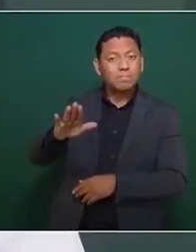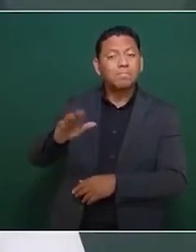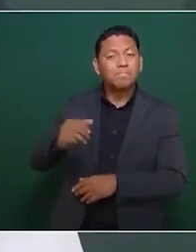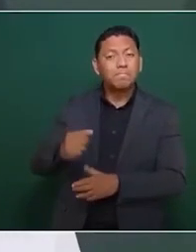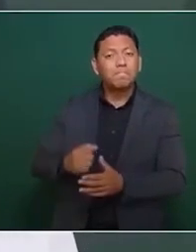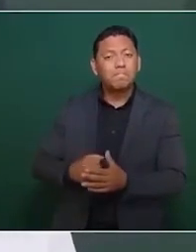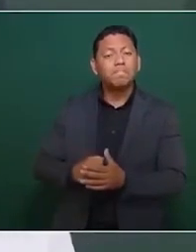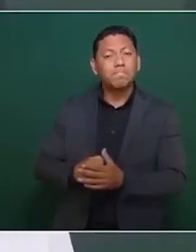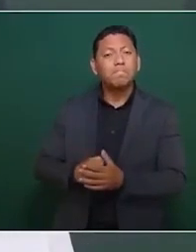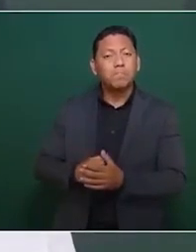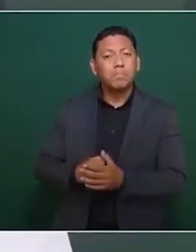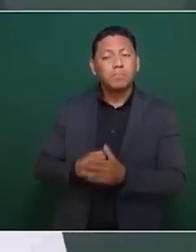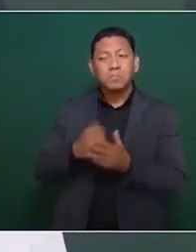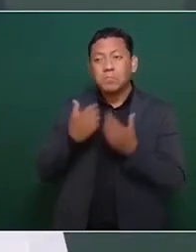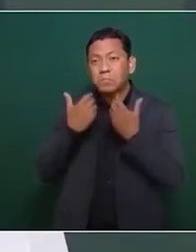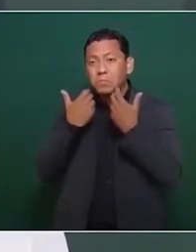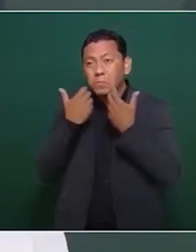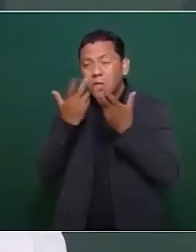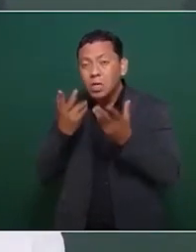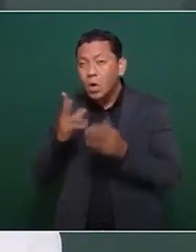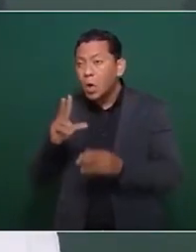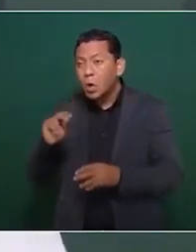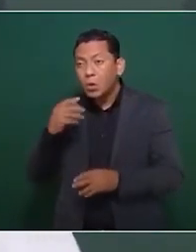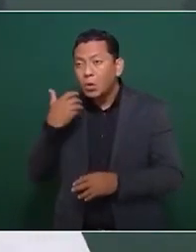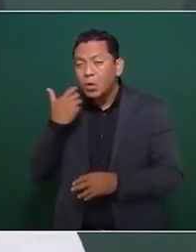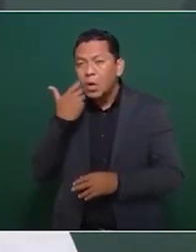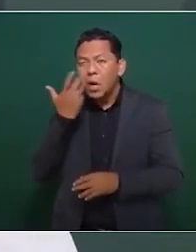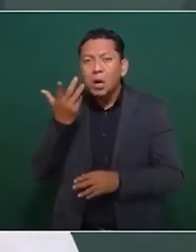lo quieran o no lo quieran